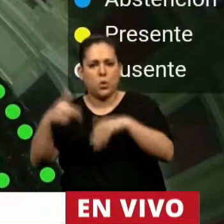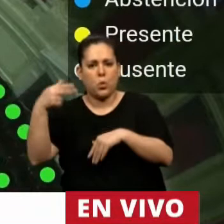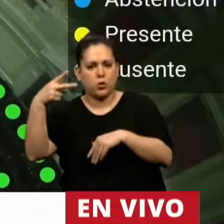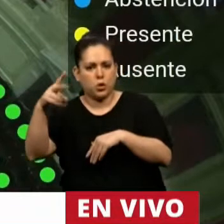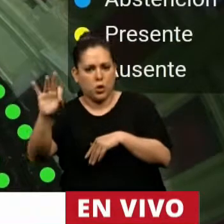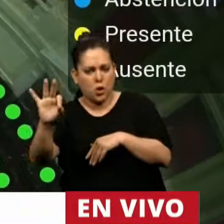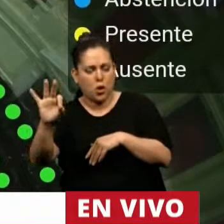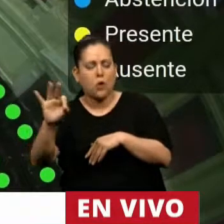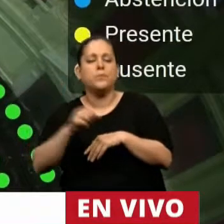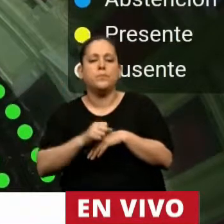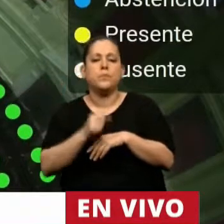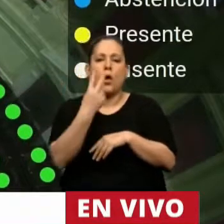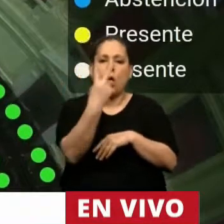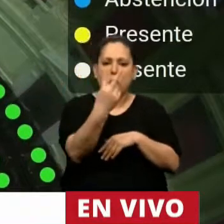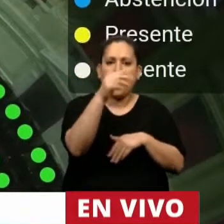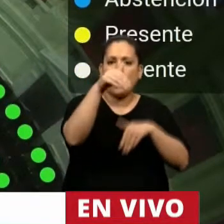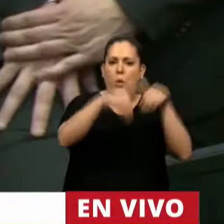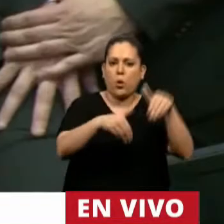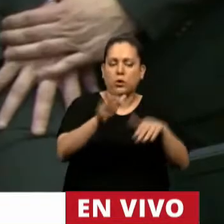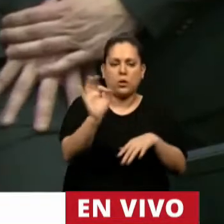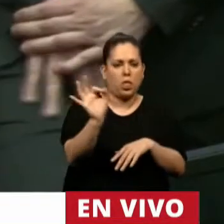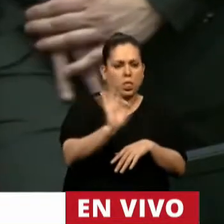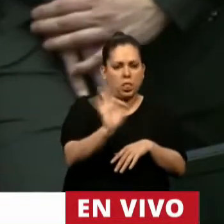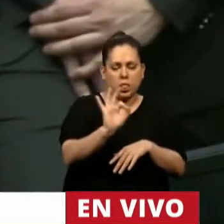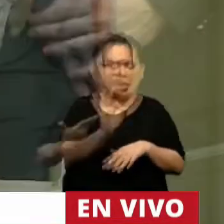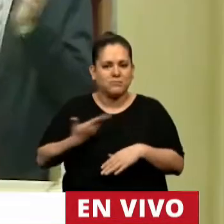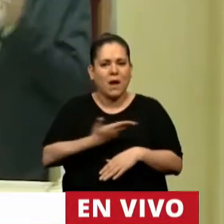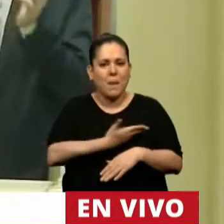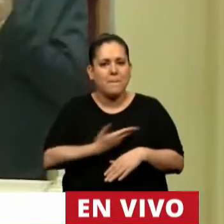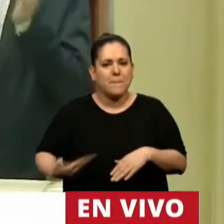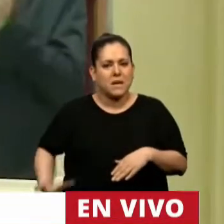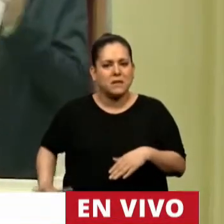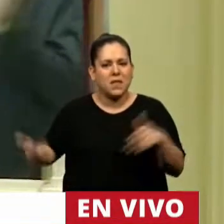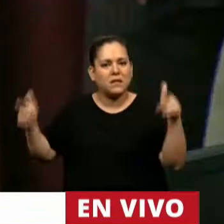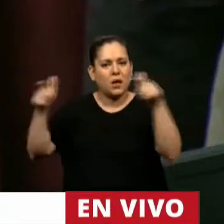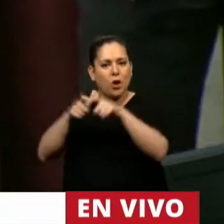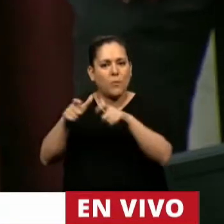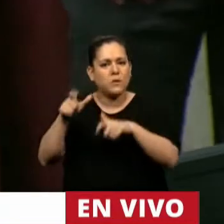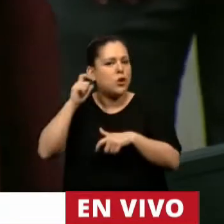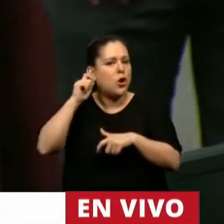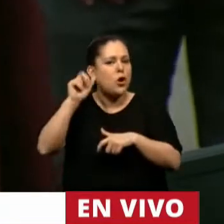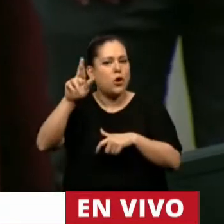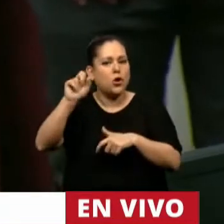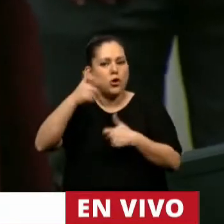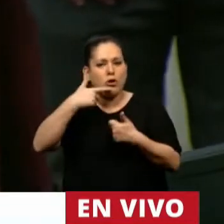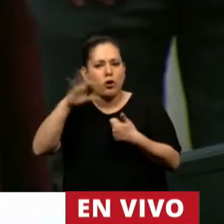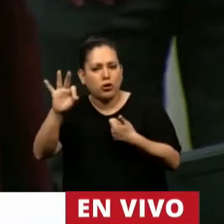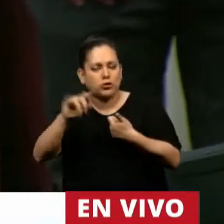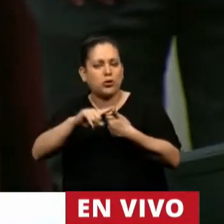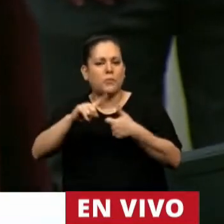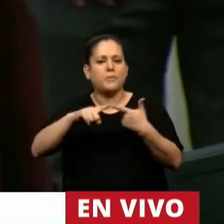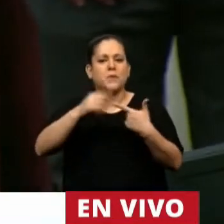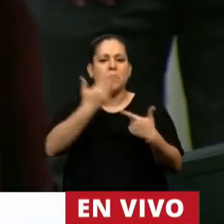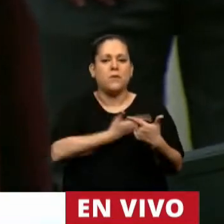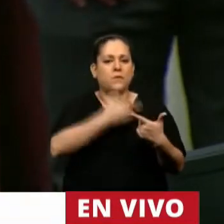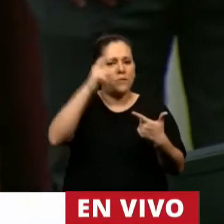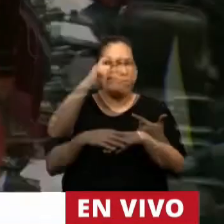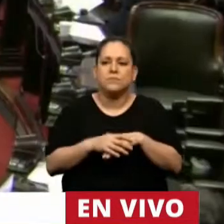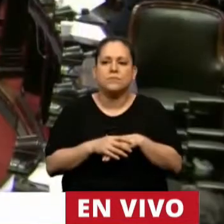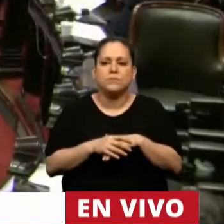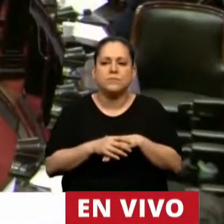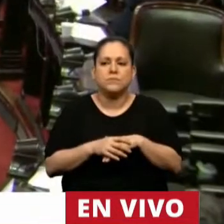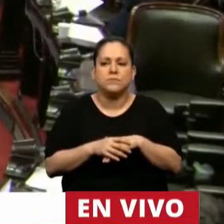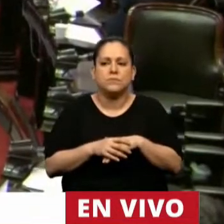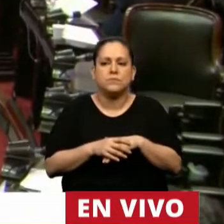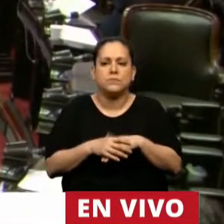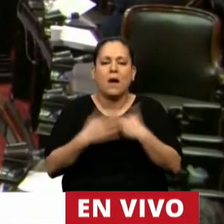4 negativos y 2 abstenciones. Se sancionó el Tratado Internacional que es el primero en contener disposiciones sobre la